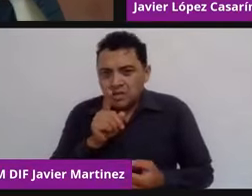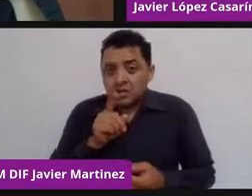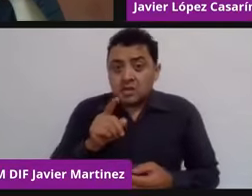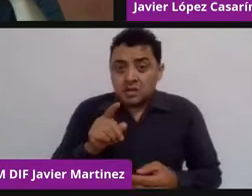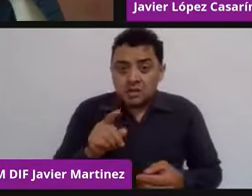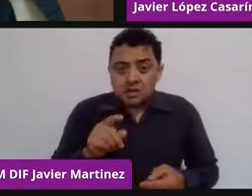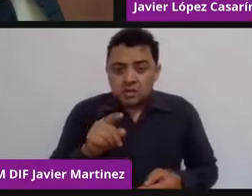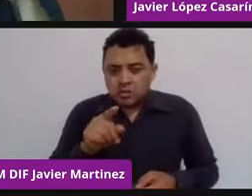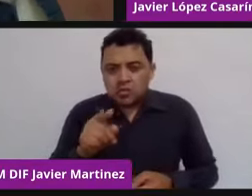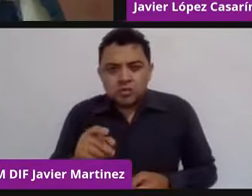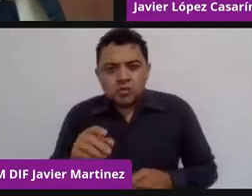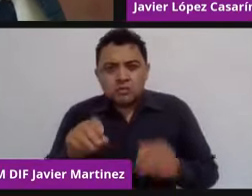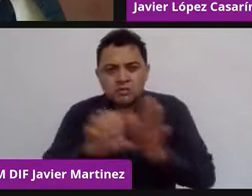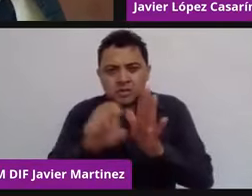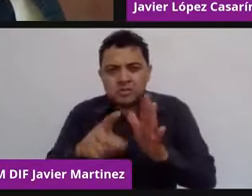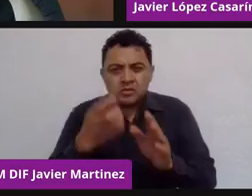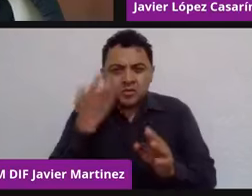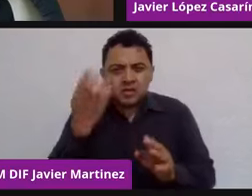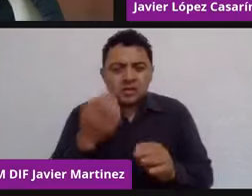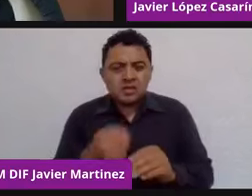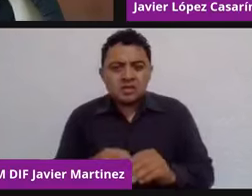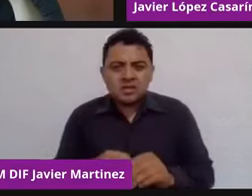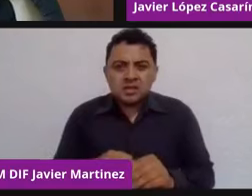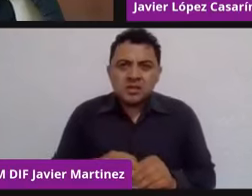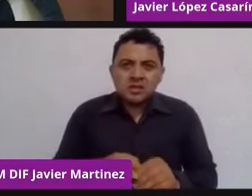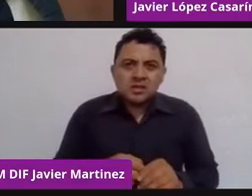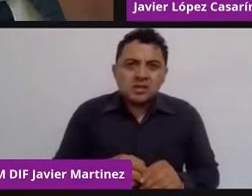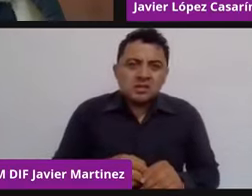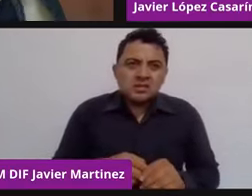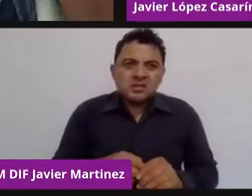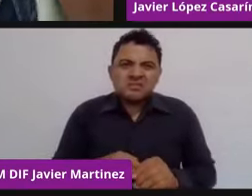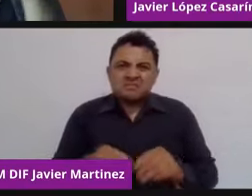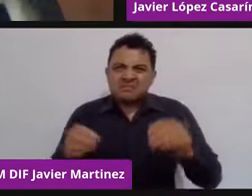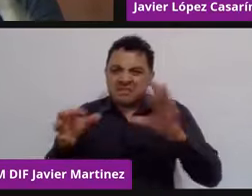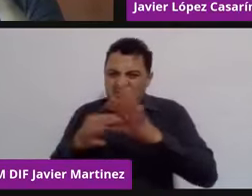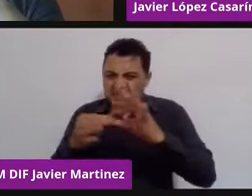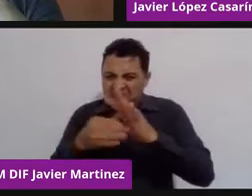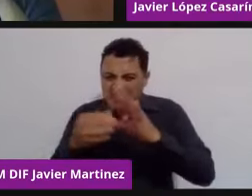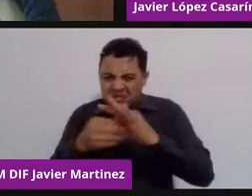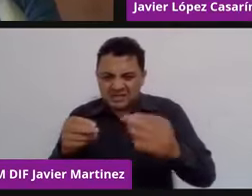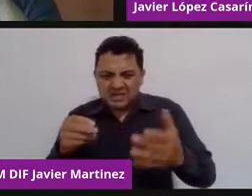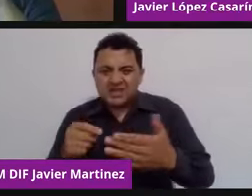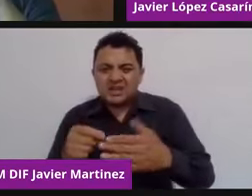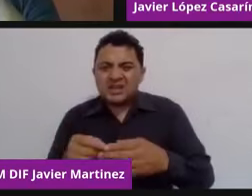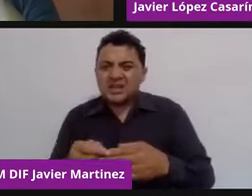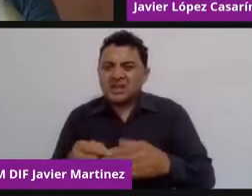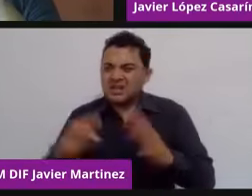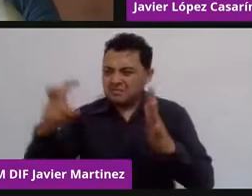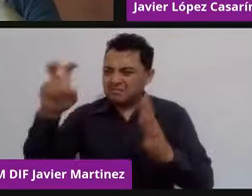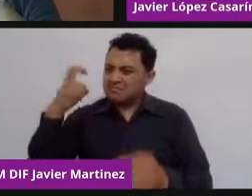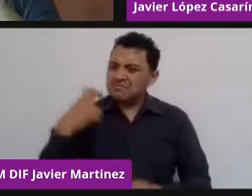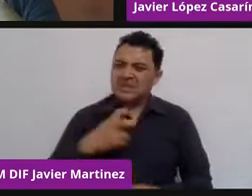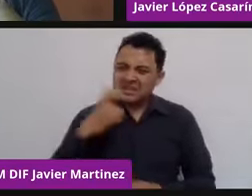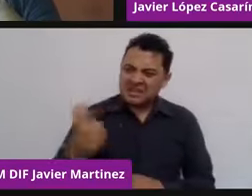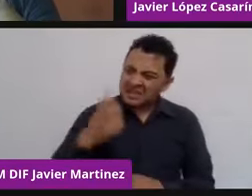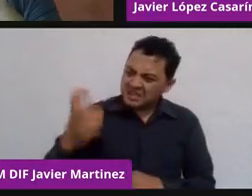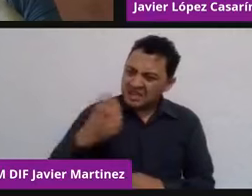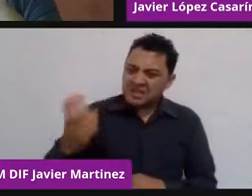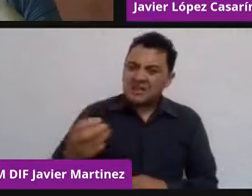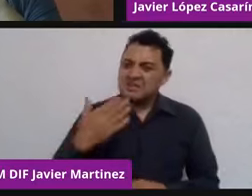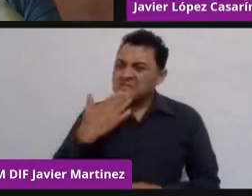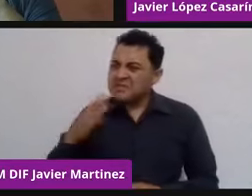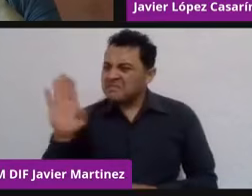de reclamo o constructivo hacia la marca o al producto o servicio que te ofrecían,